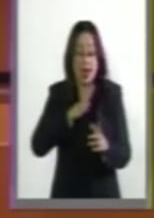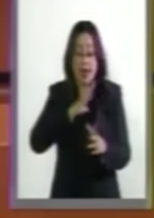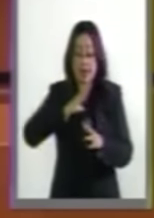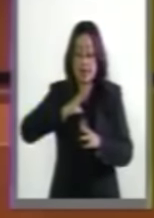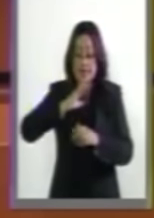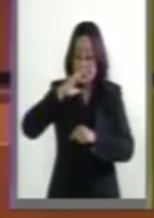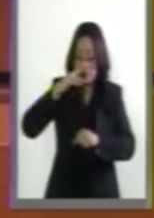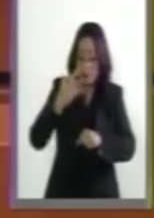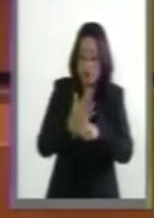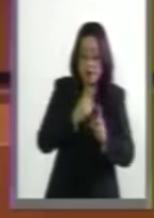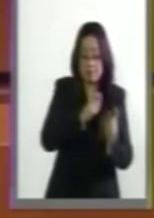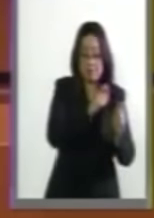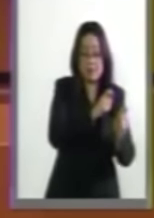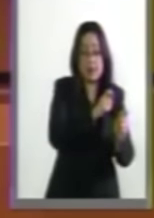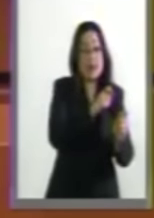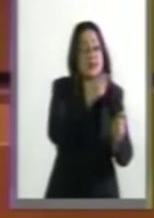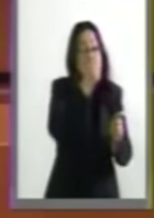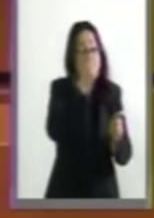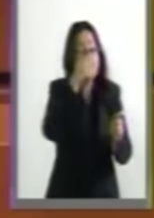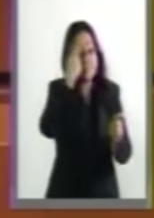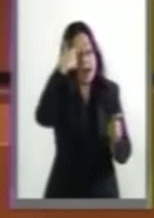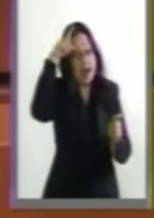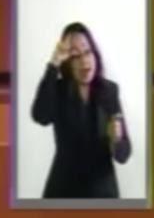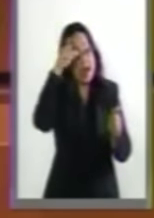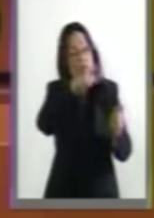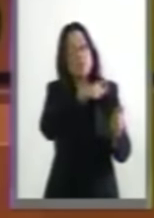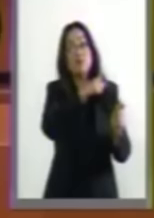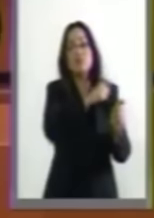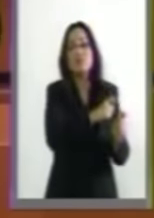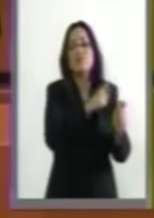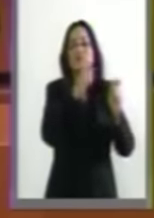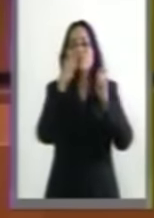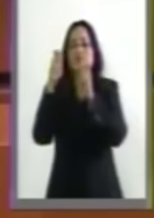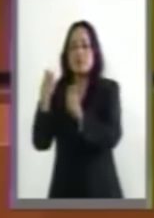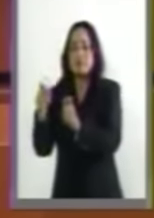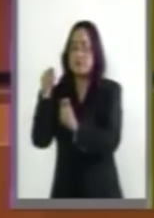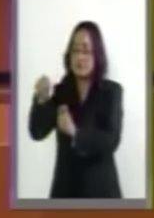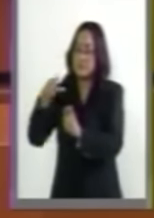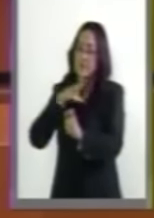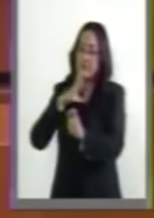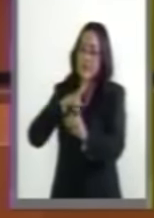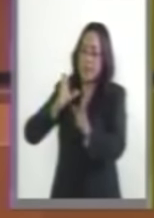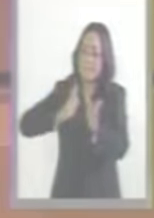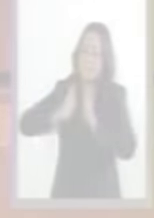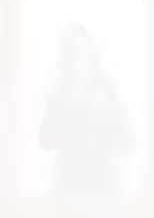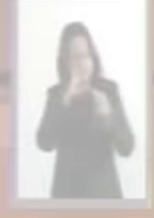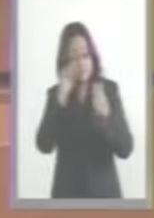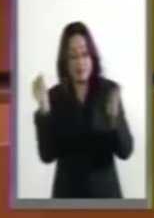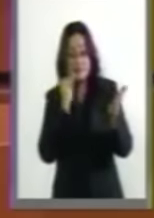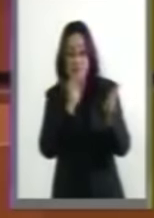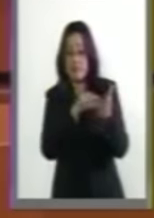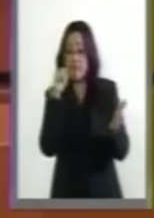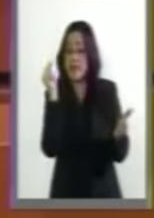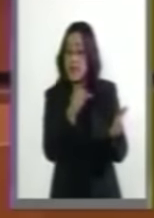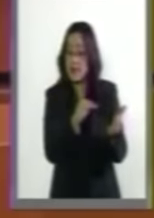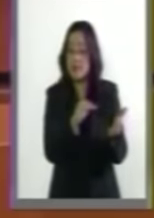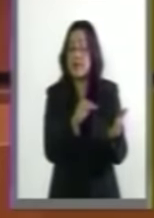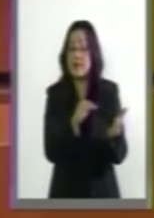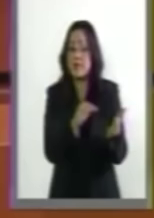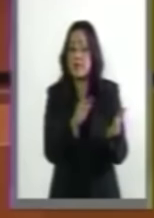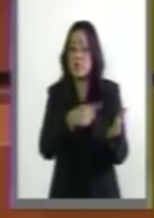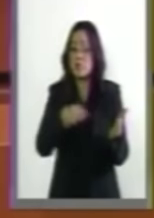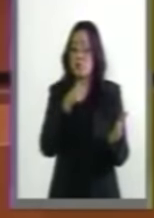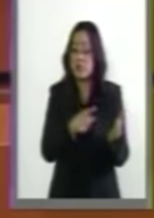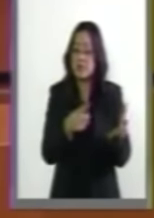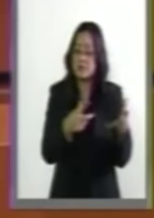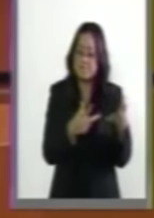a la Secretaría Marina y, por tanto, a la Armada de México. Y están llevando a México